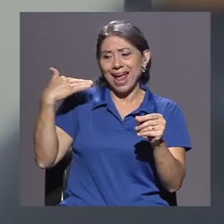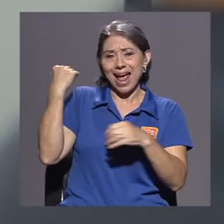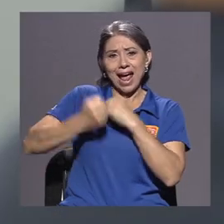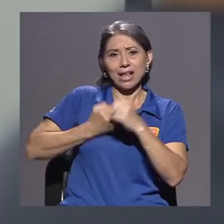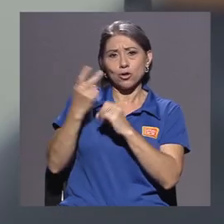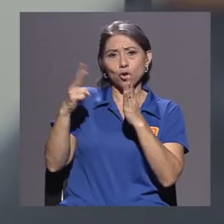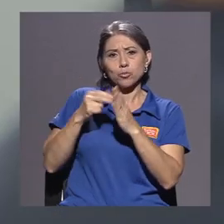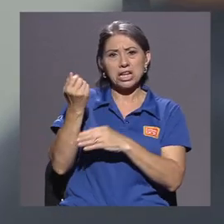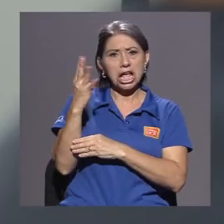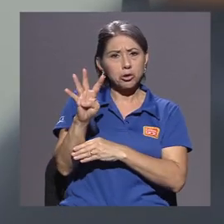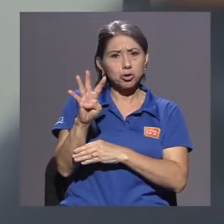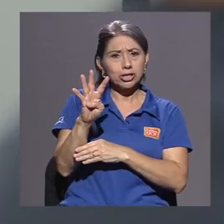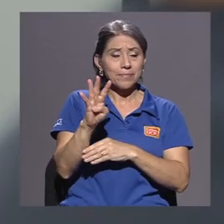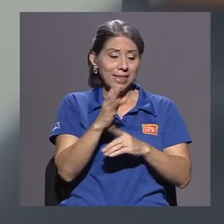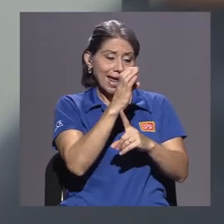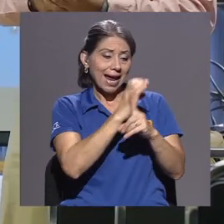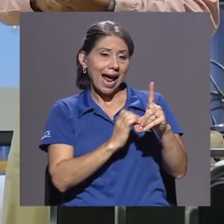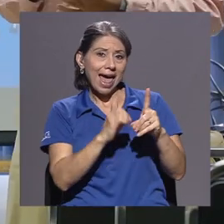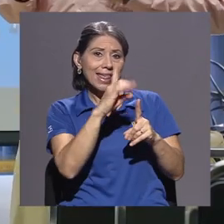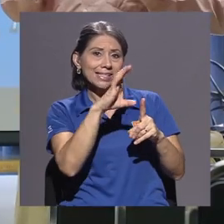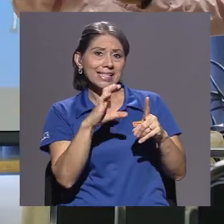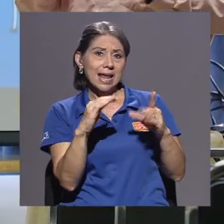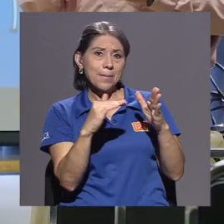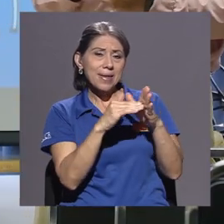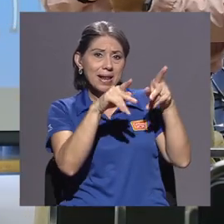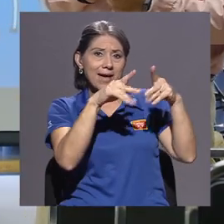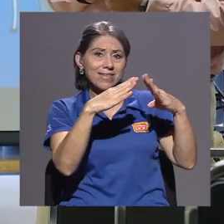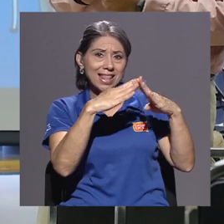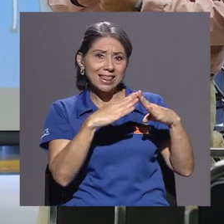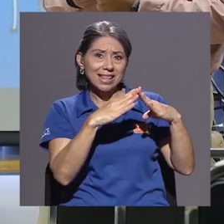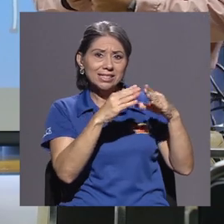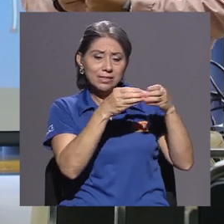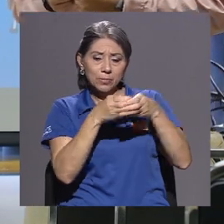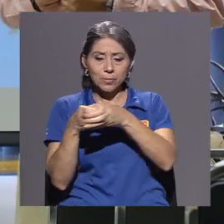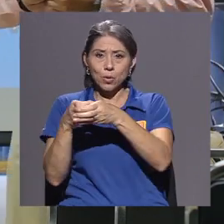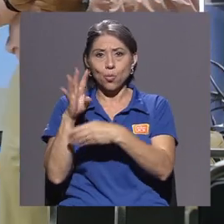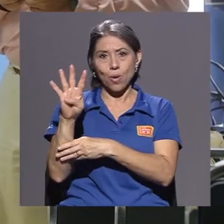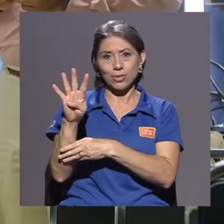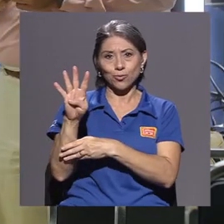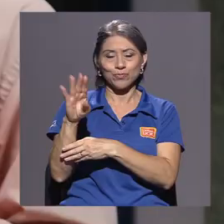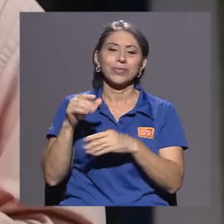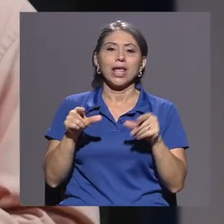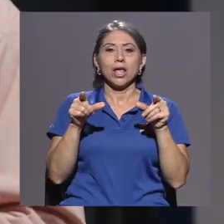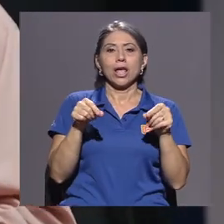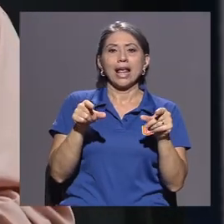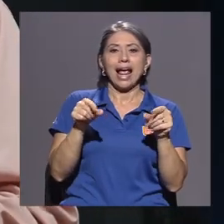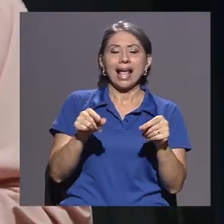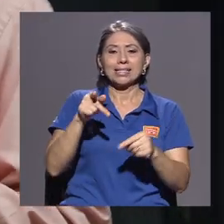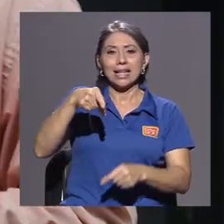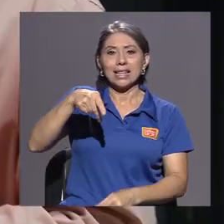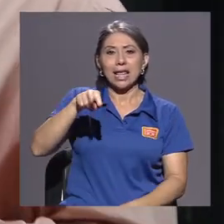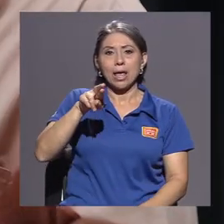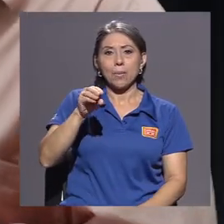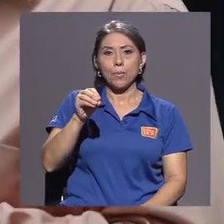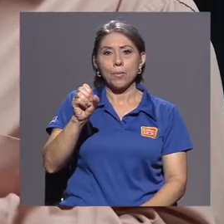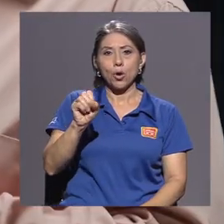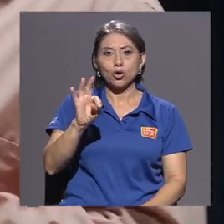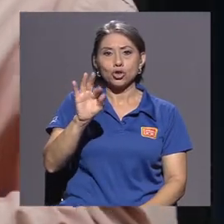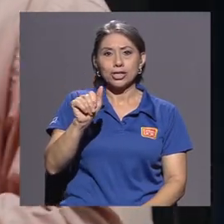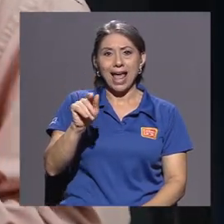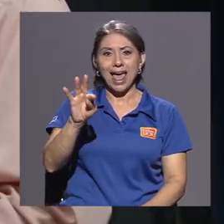cuatro casos por cada 100.000 habitantes. En cuanto a cáncer de próstata, es un cáncer que tiene un comportamiento más